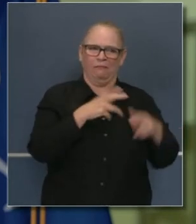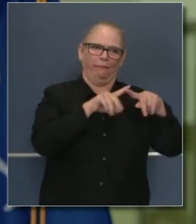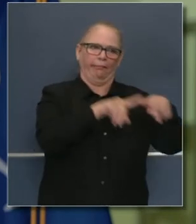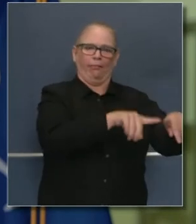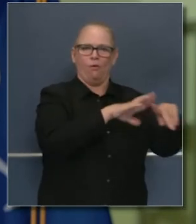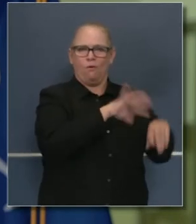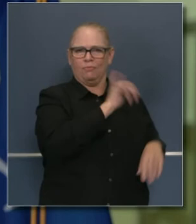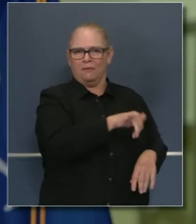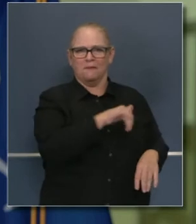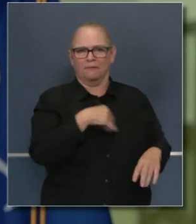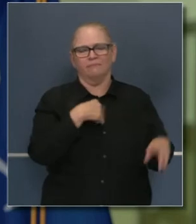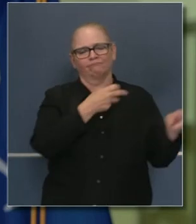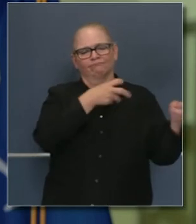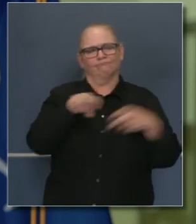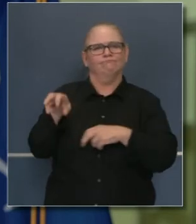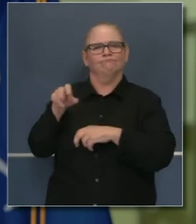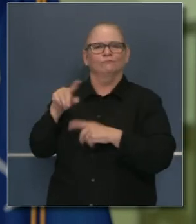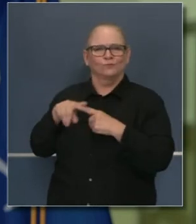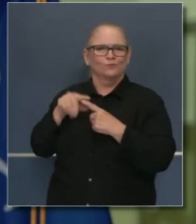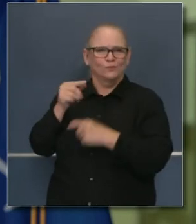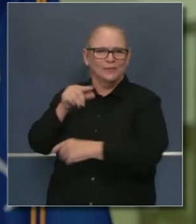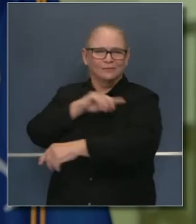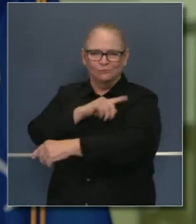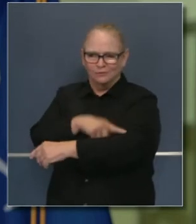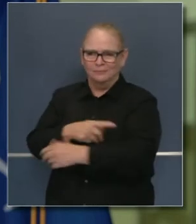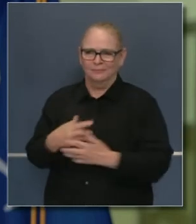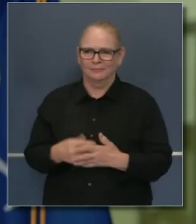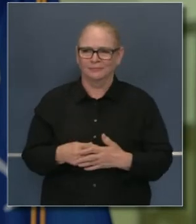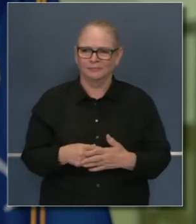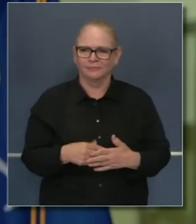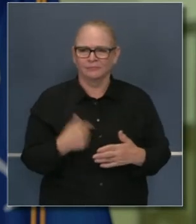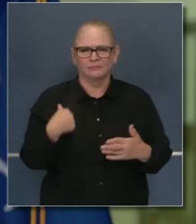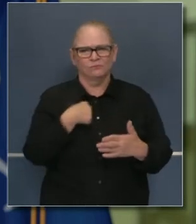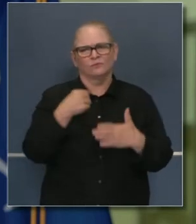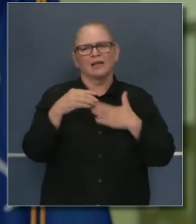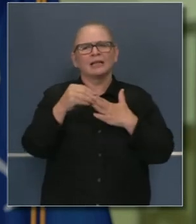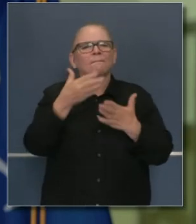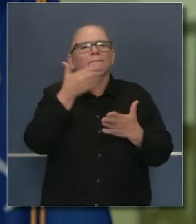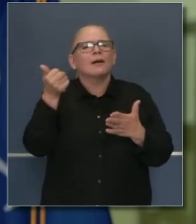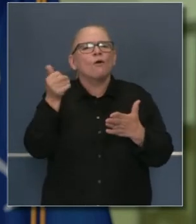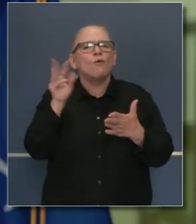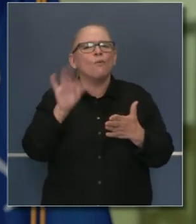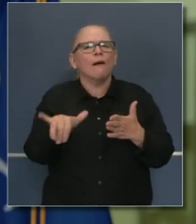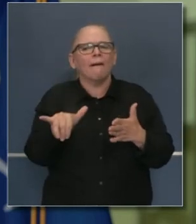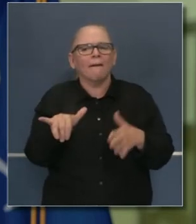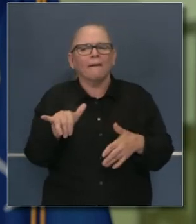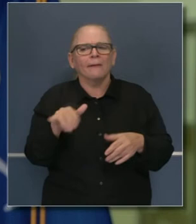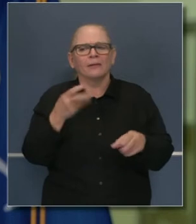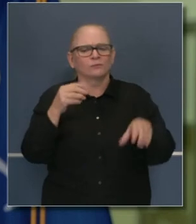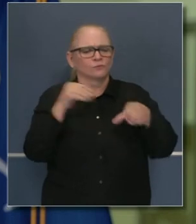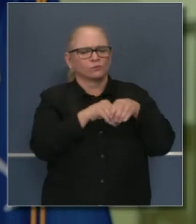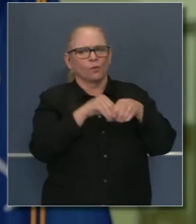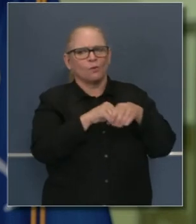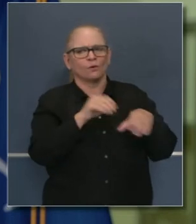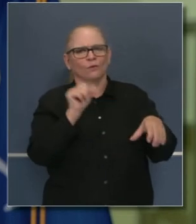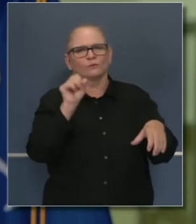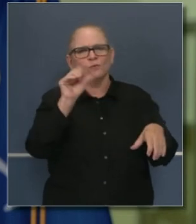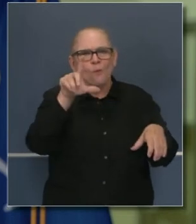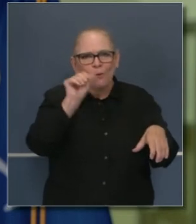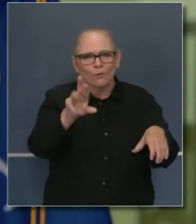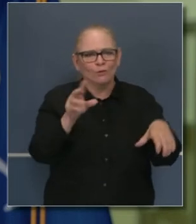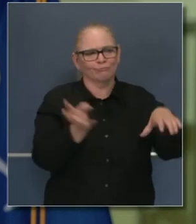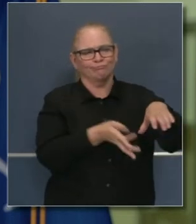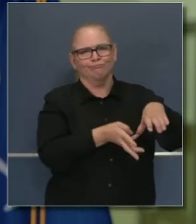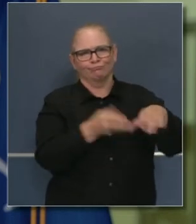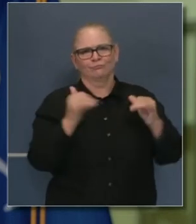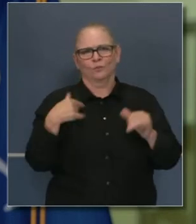líder y seguiremos mitigando y seguiremos siendo líderes en ese espacio. En cuanto al almacenamiento de energía solar,